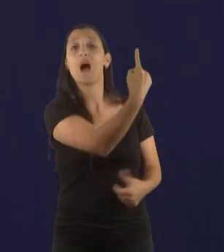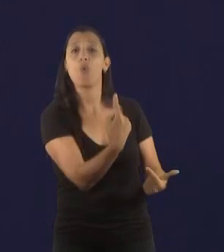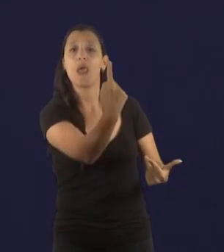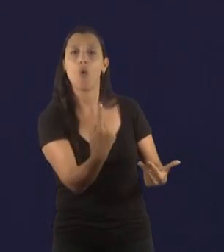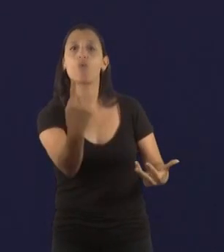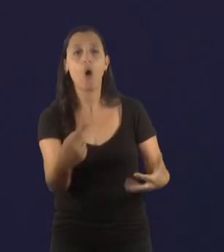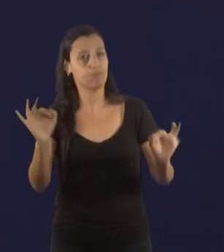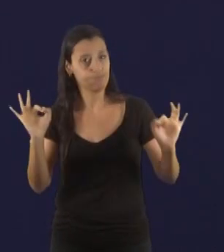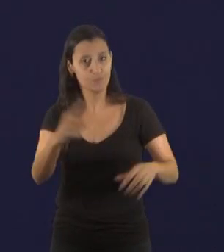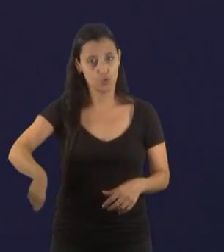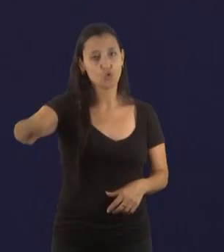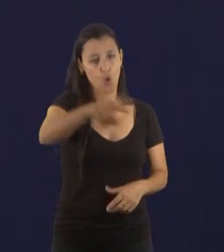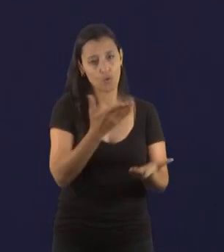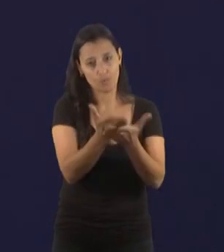pregunta.